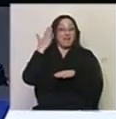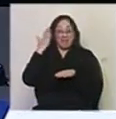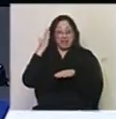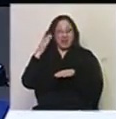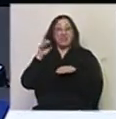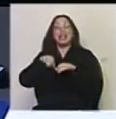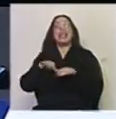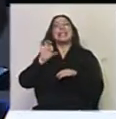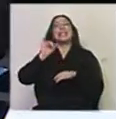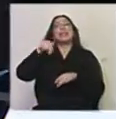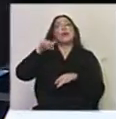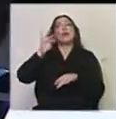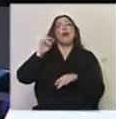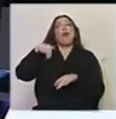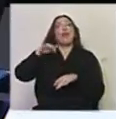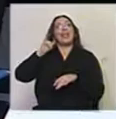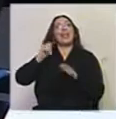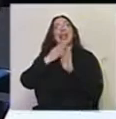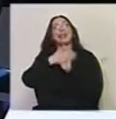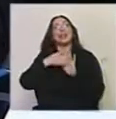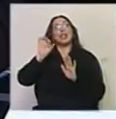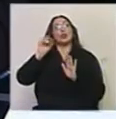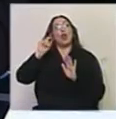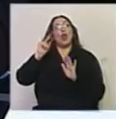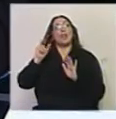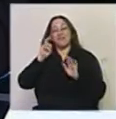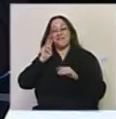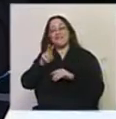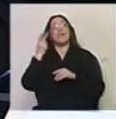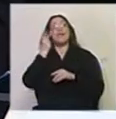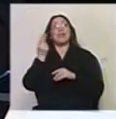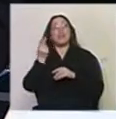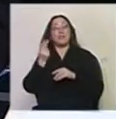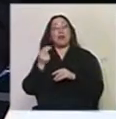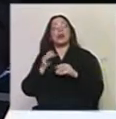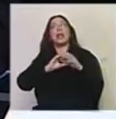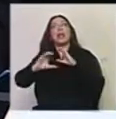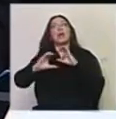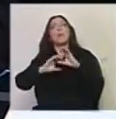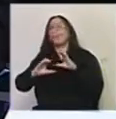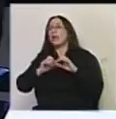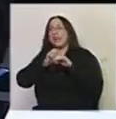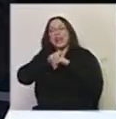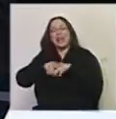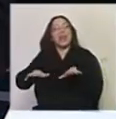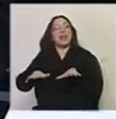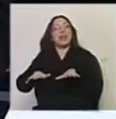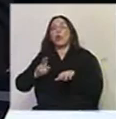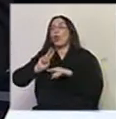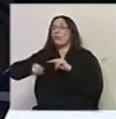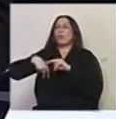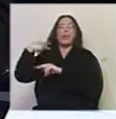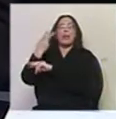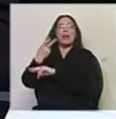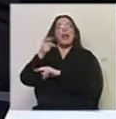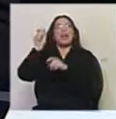de la Sinfónica Nacional del Sodre y podés ver el concierto en vivo. Por otro lado, la comunicación en redes está siendo brutal. Hemos duplicado la cantidad